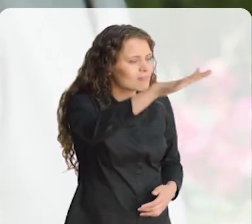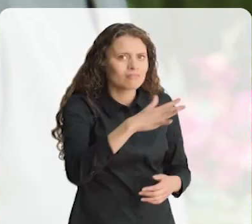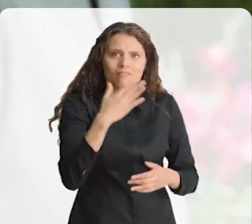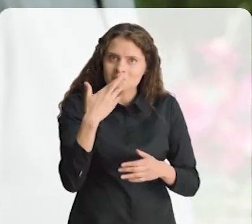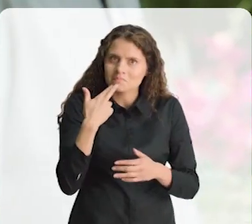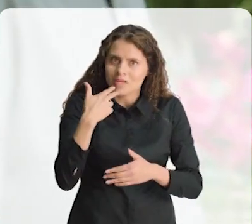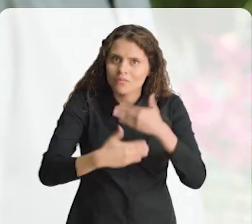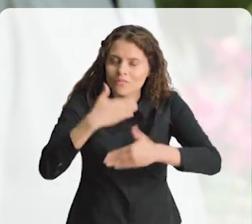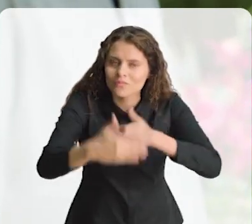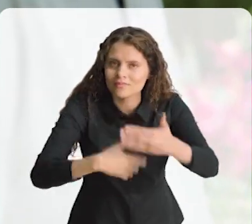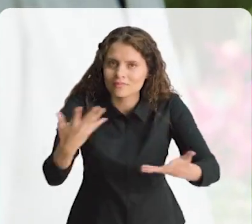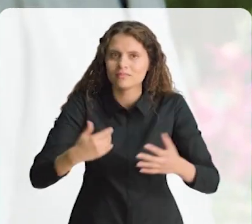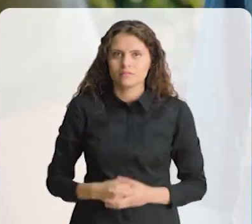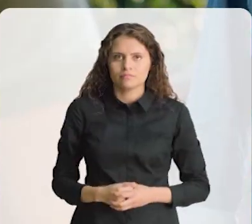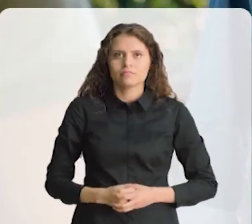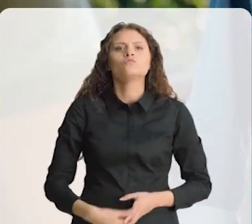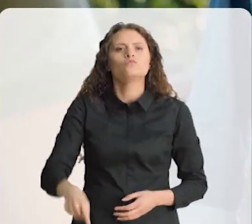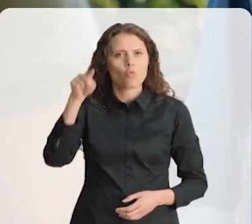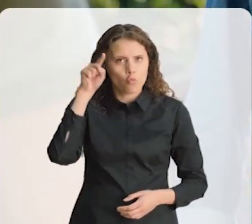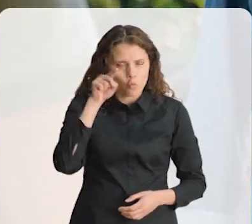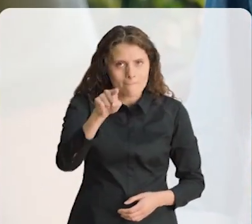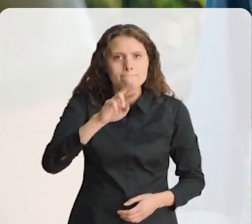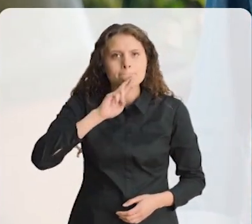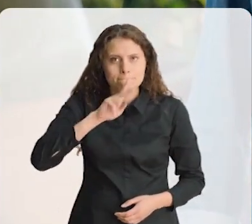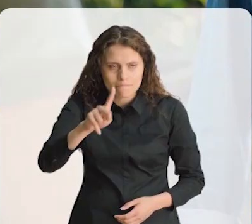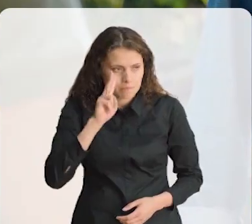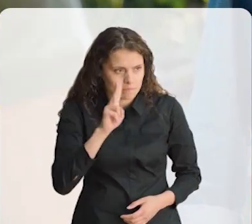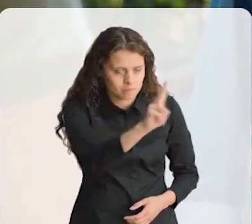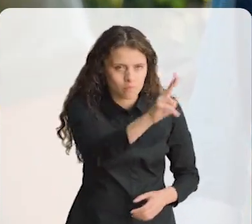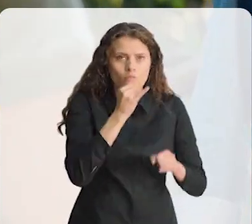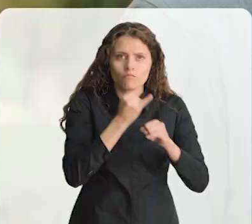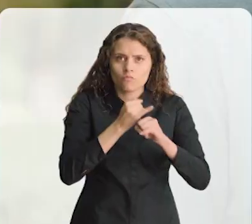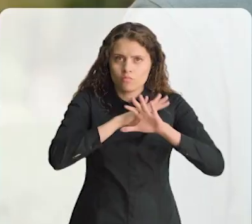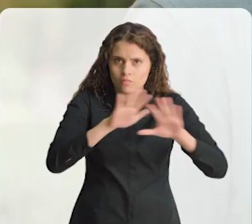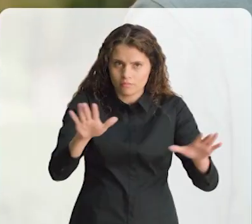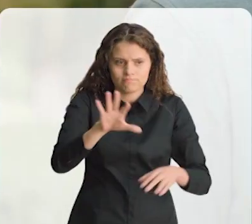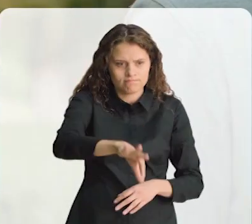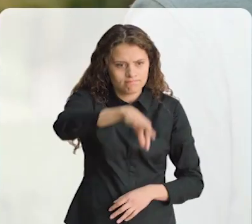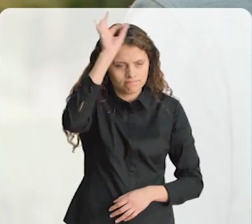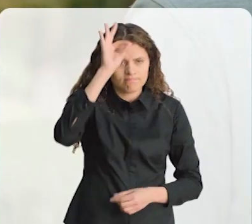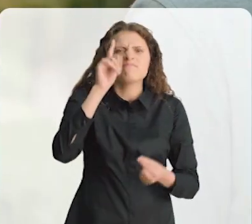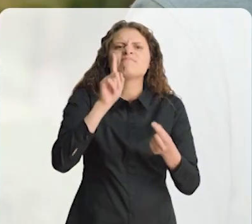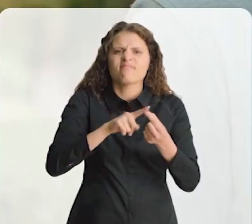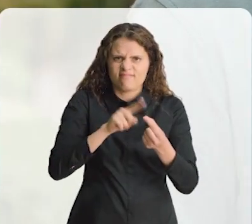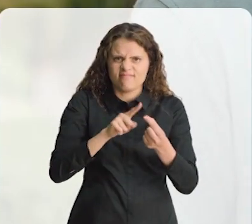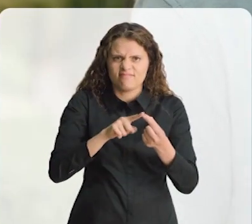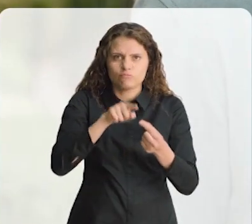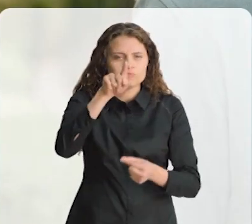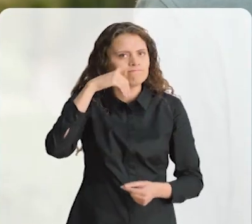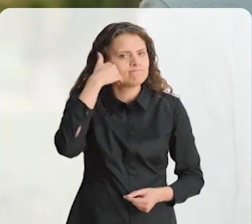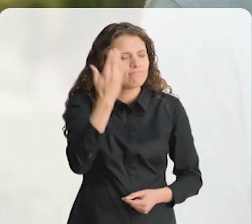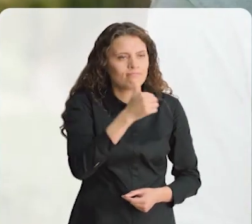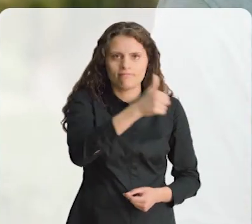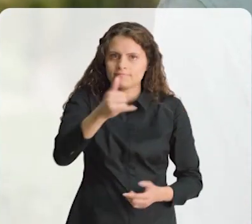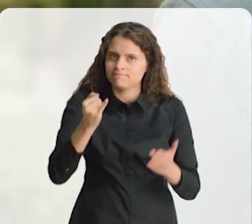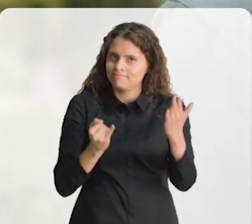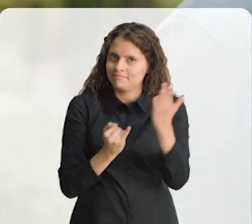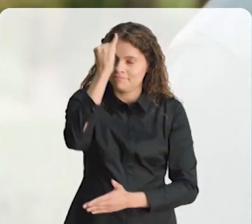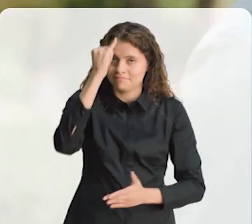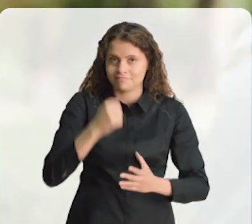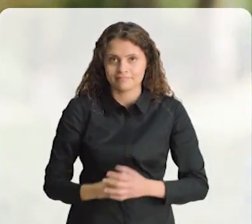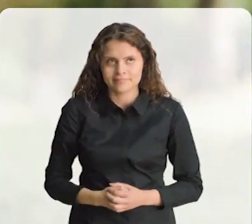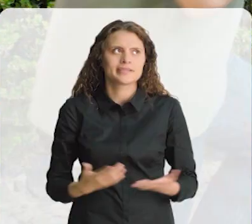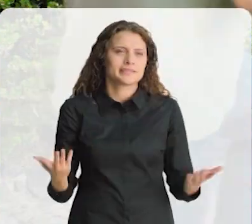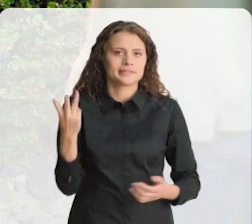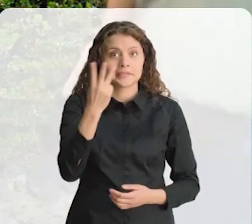Mira todo lo que hemos logrado en nuestra colonia. Mejor infórmate bien y elige a quien tú quieras. La decisión es nuestra. Tienen razón. Nos vemos en la